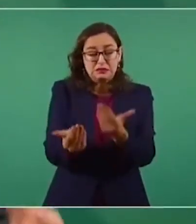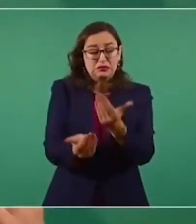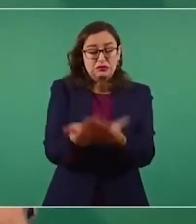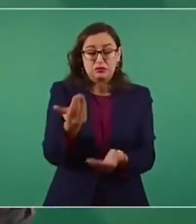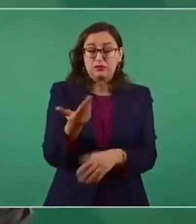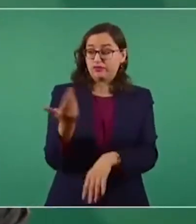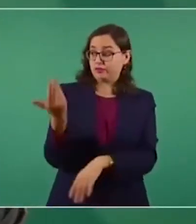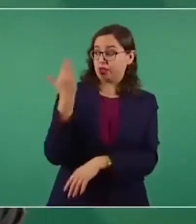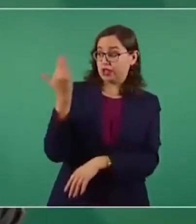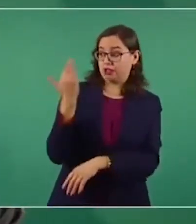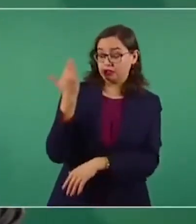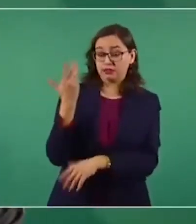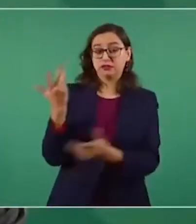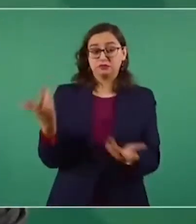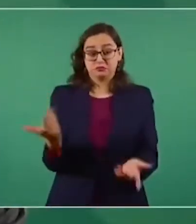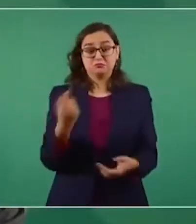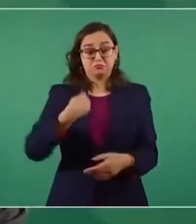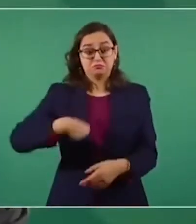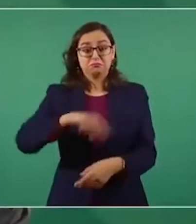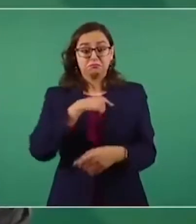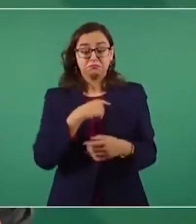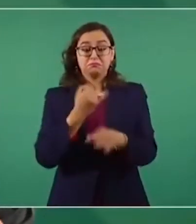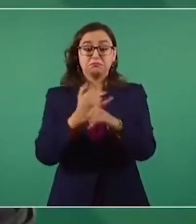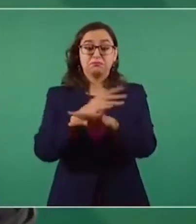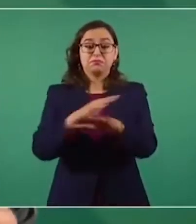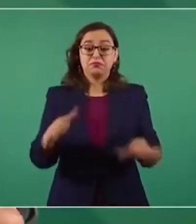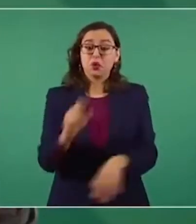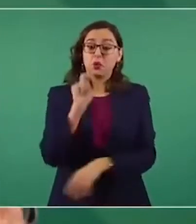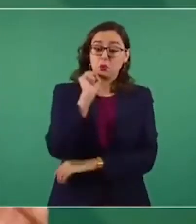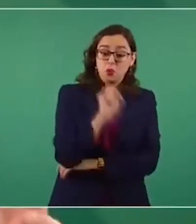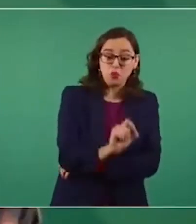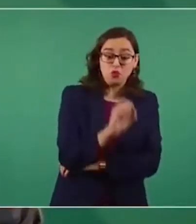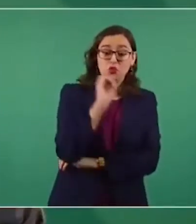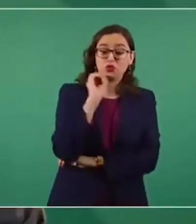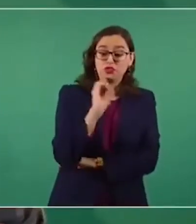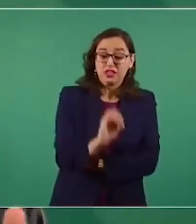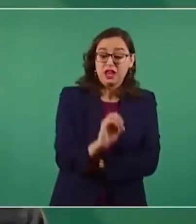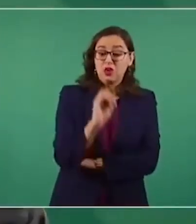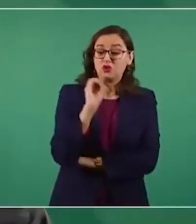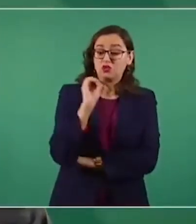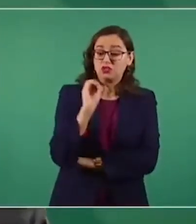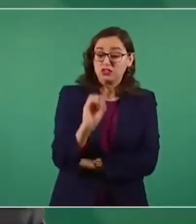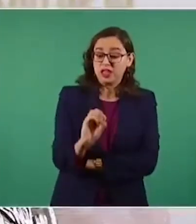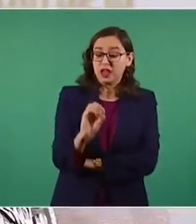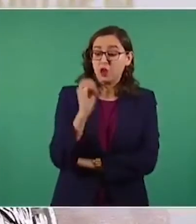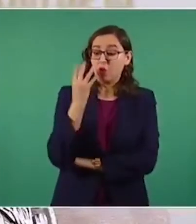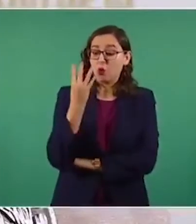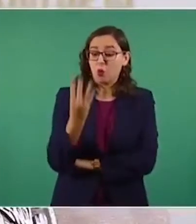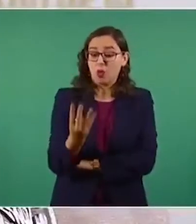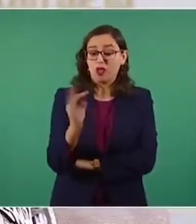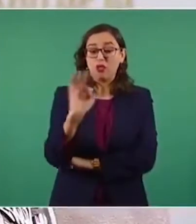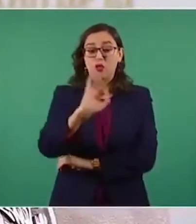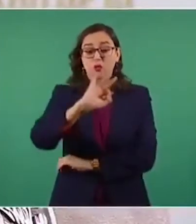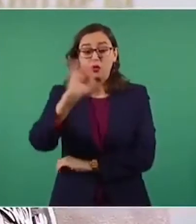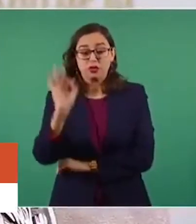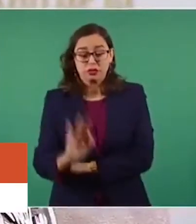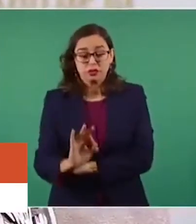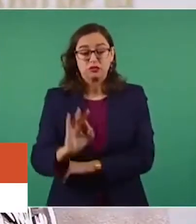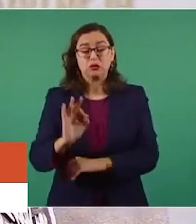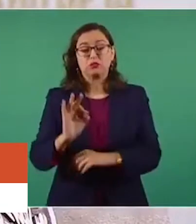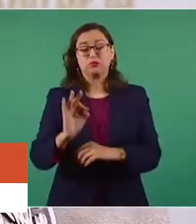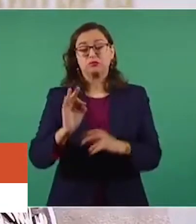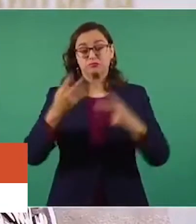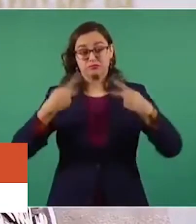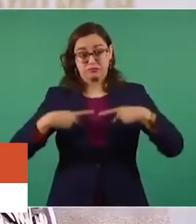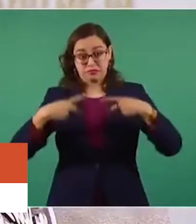pregunta, dijimos el dato, 0.004 ciento es la probabilidad de que una persona